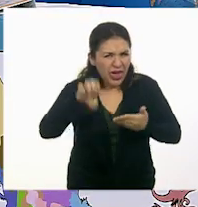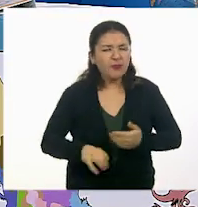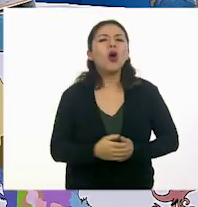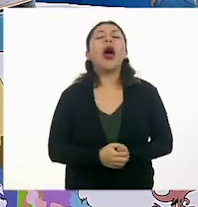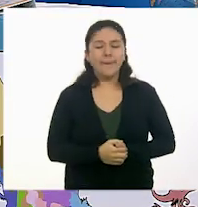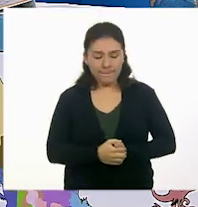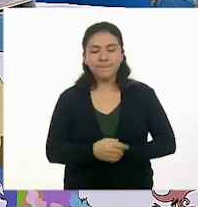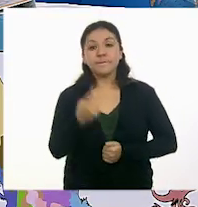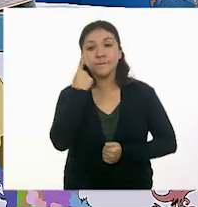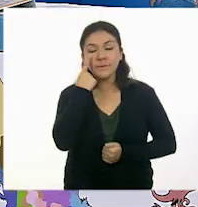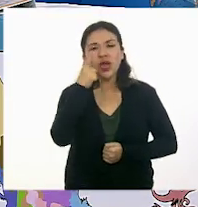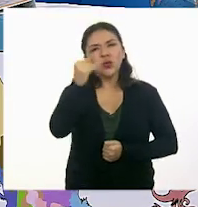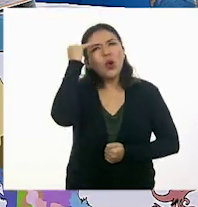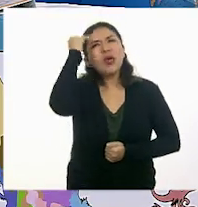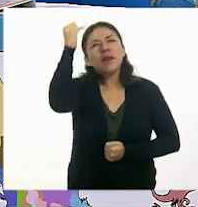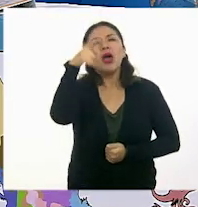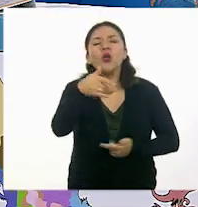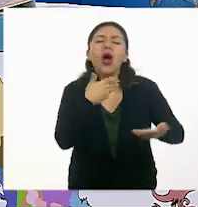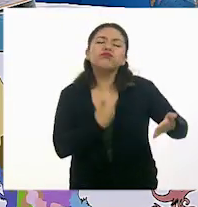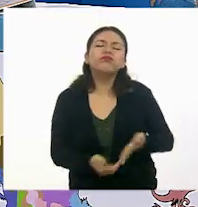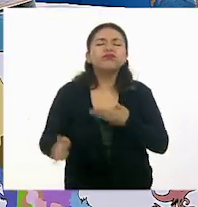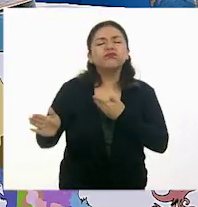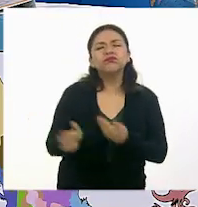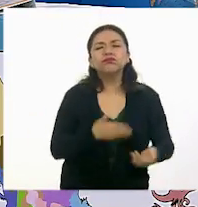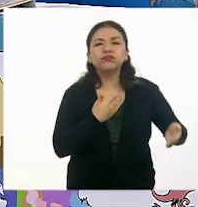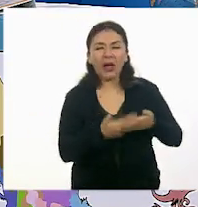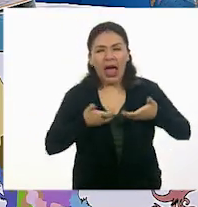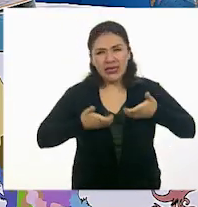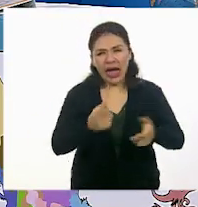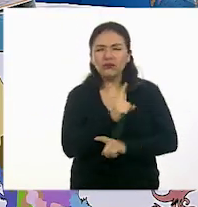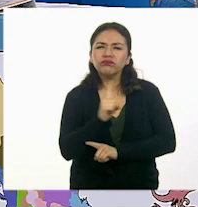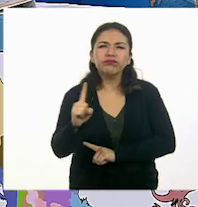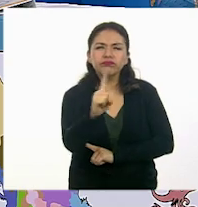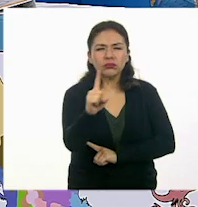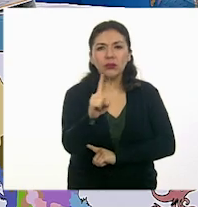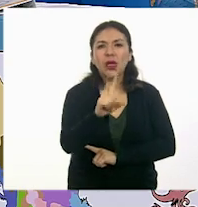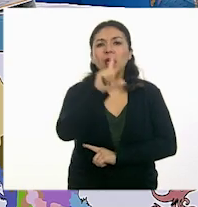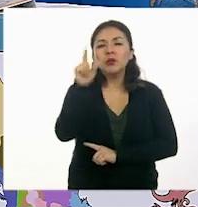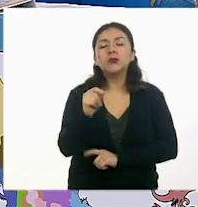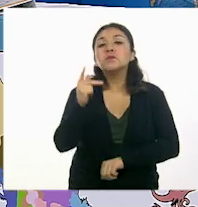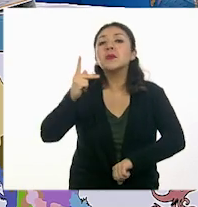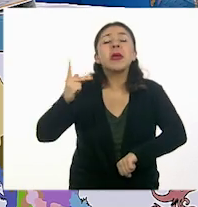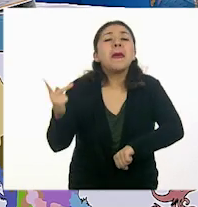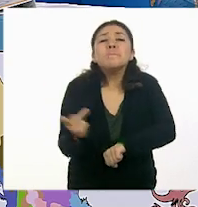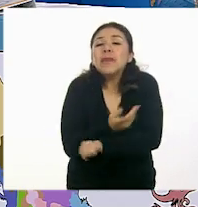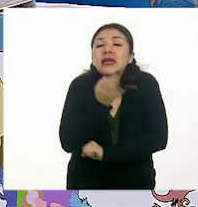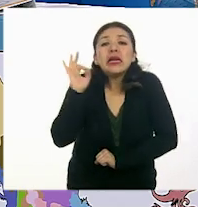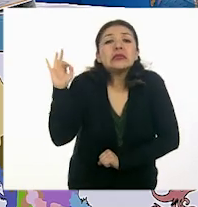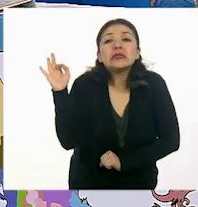Imaginemos, por ejemplo, que vas caminando por la calle. ¿Y cómo reaccionarías a la pregunta qué pasaría si, de acuerdo, María?